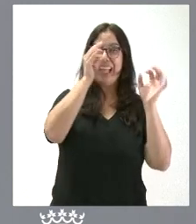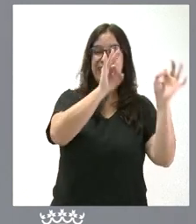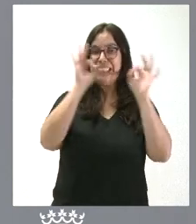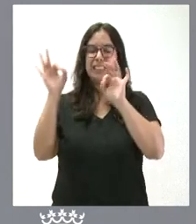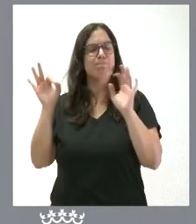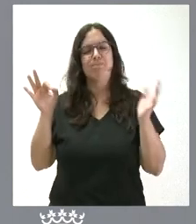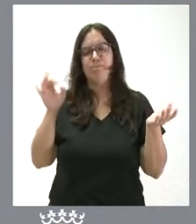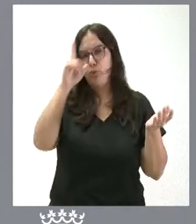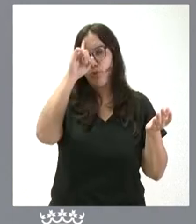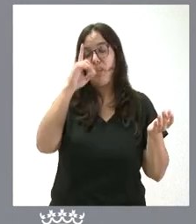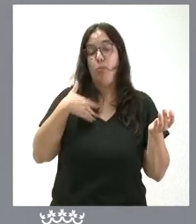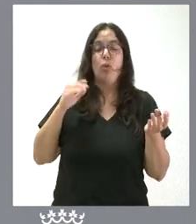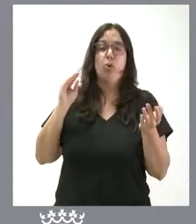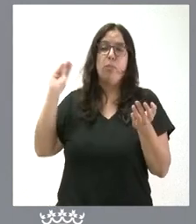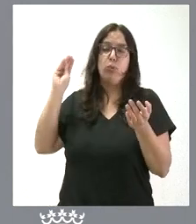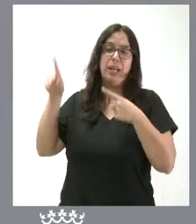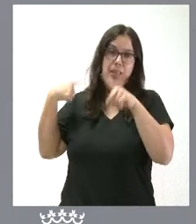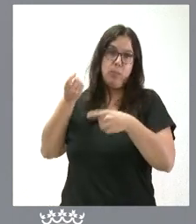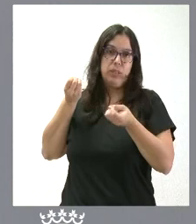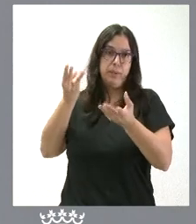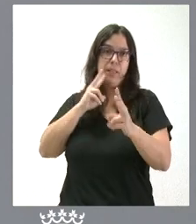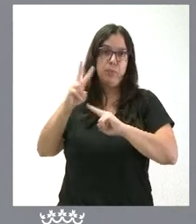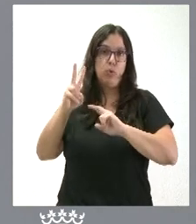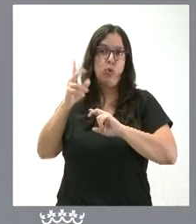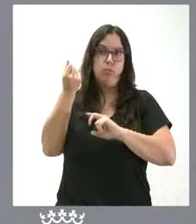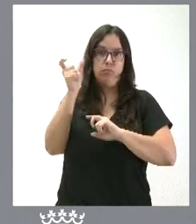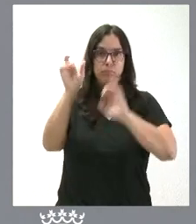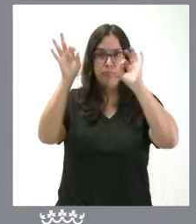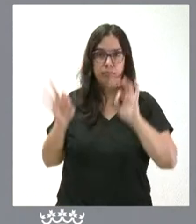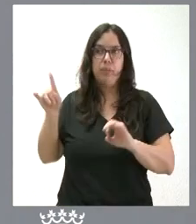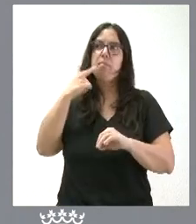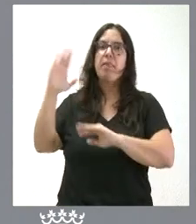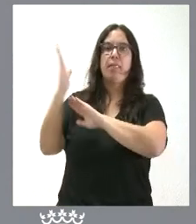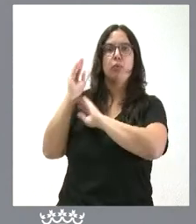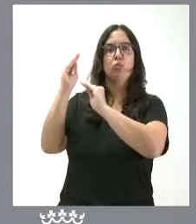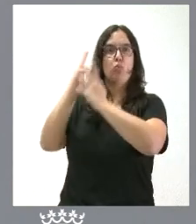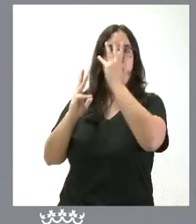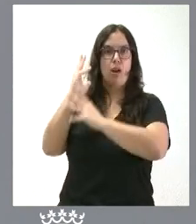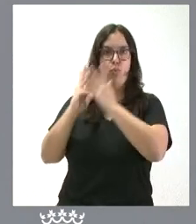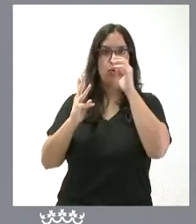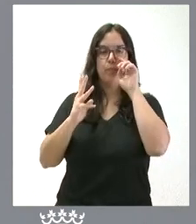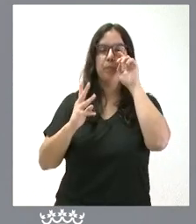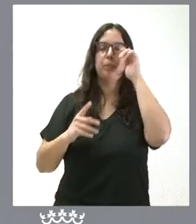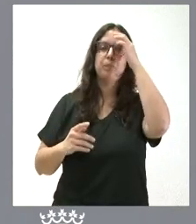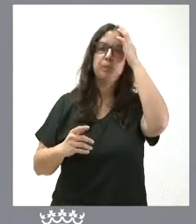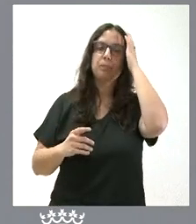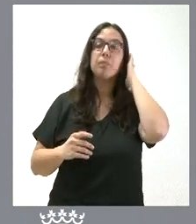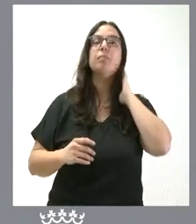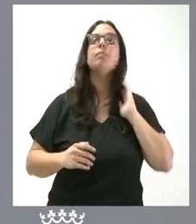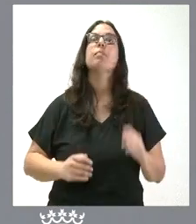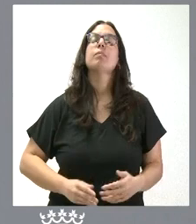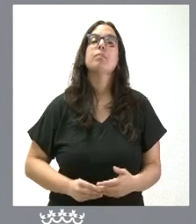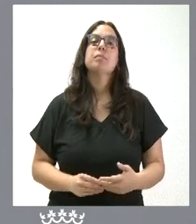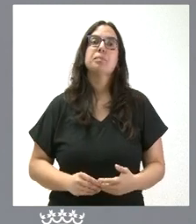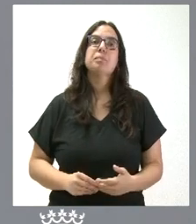comunicó. Si lo podemos ofrecer, cuál es la correspondiente al año 21. Y a esta